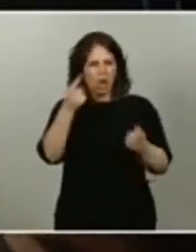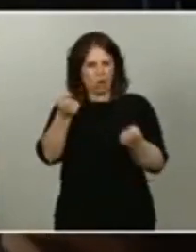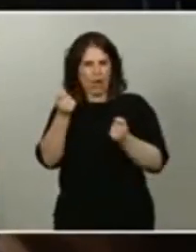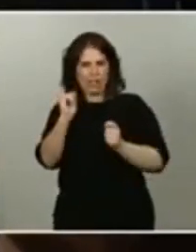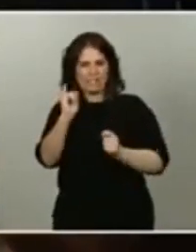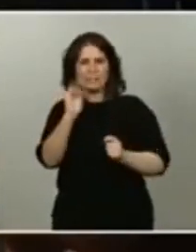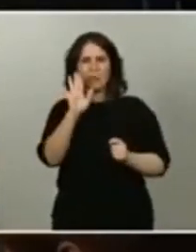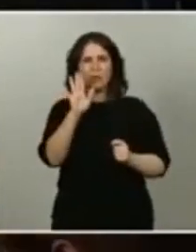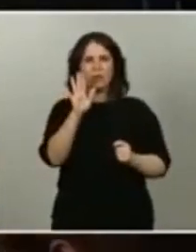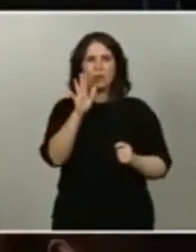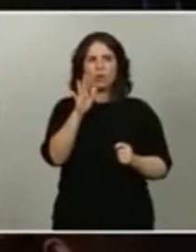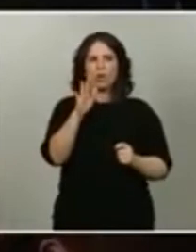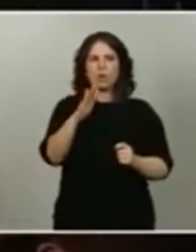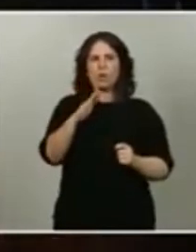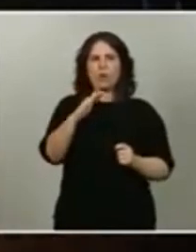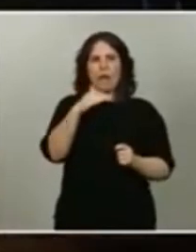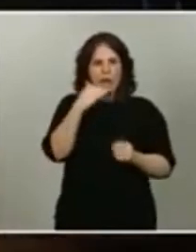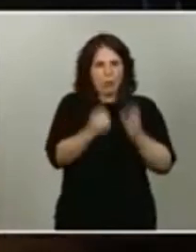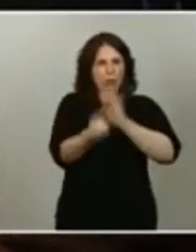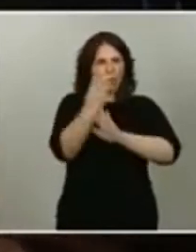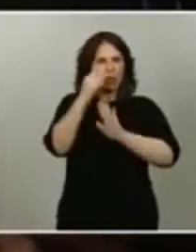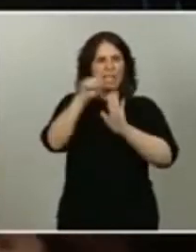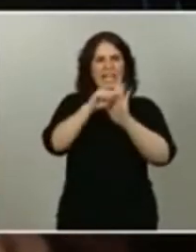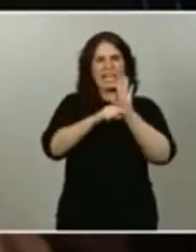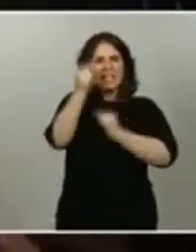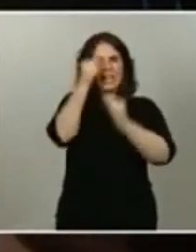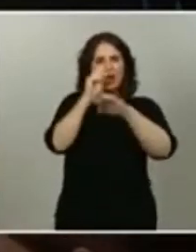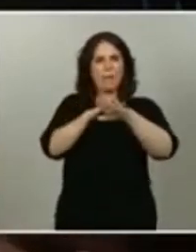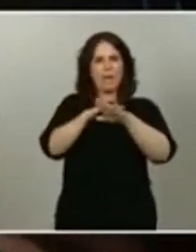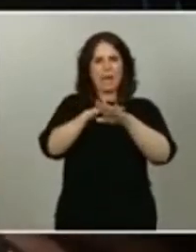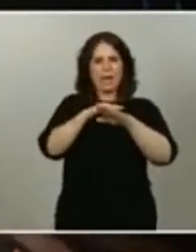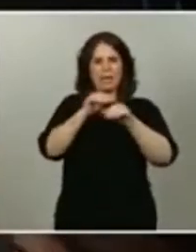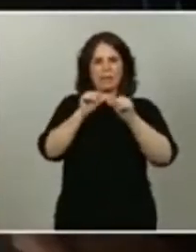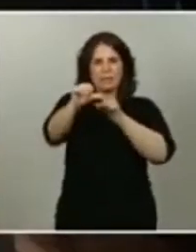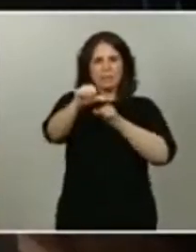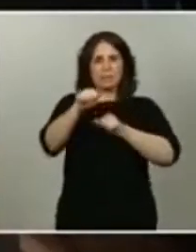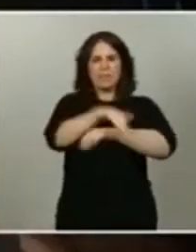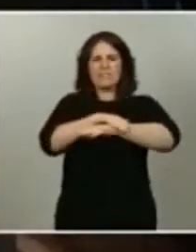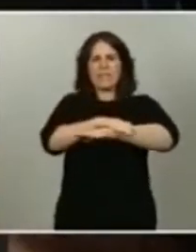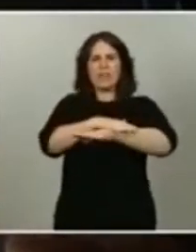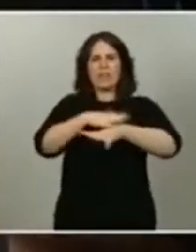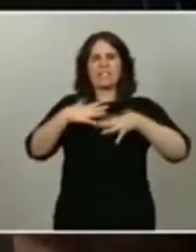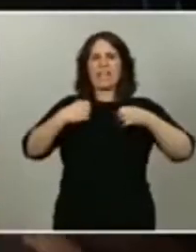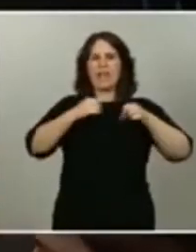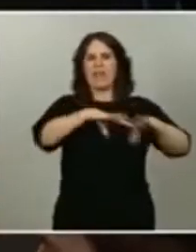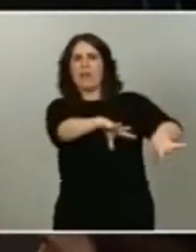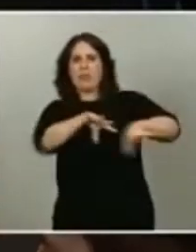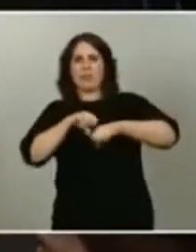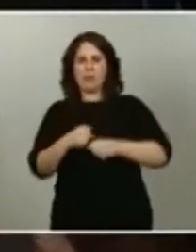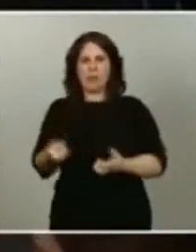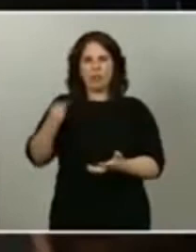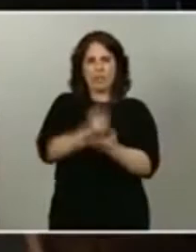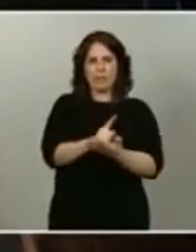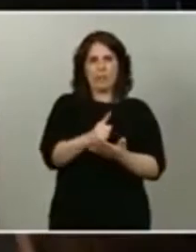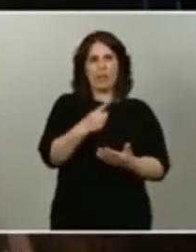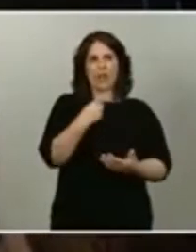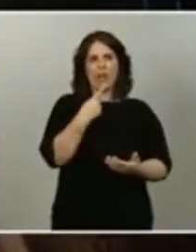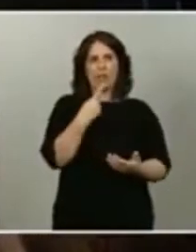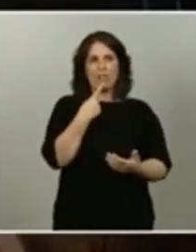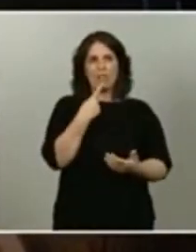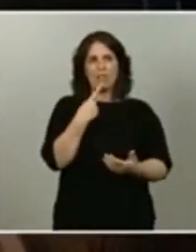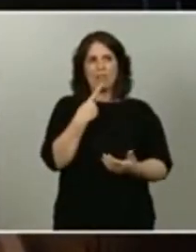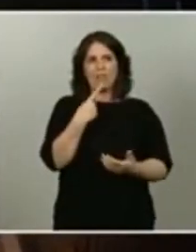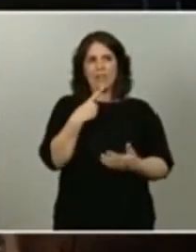a partir del cual el Ministerio de Sanidad volvería a tomar las riendas, tal y como se establece en el decreto de nueva normalidad.